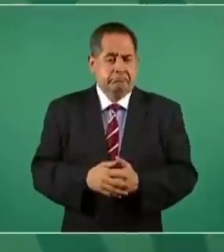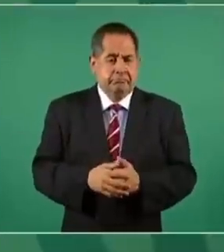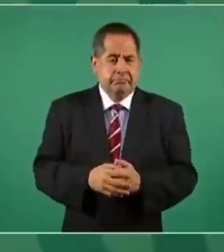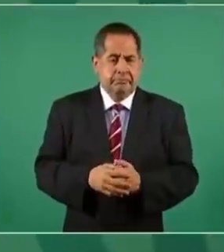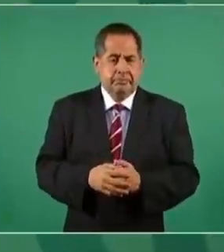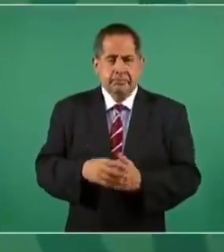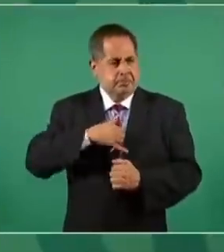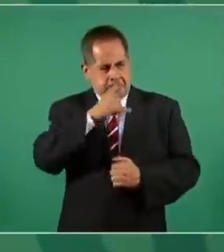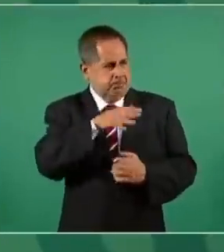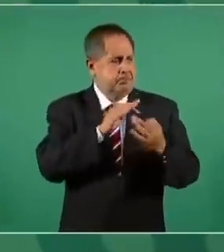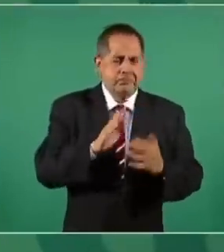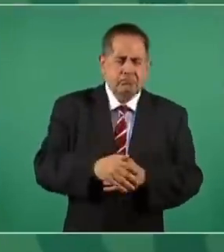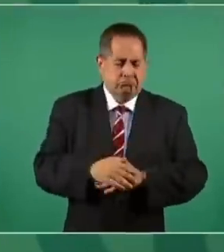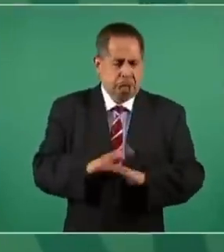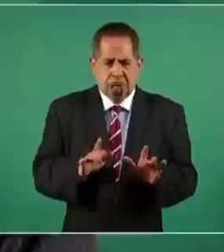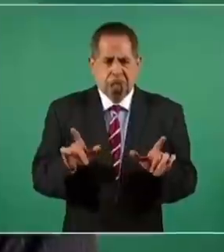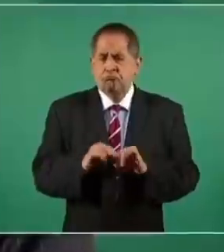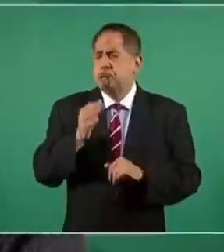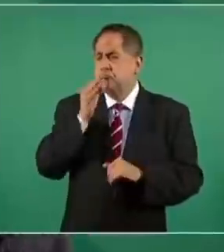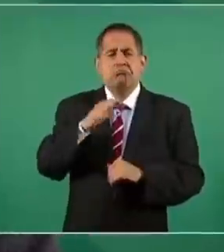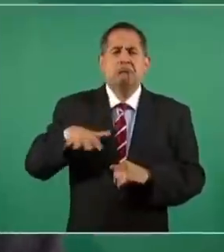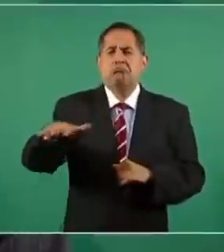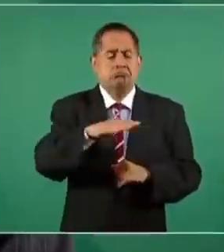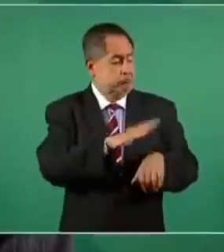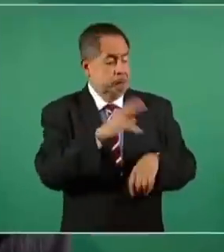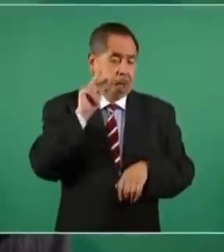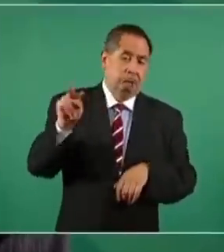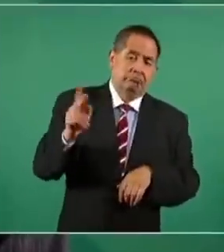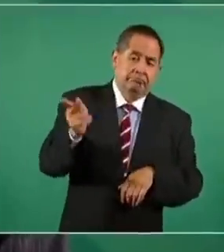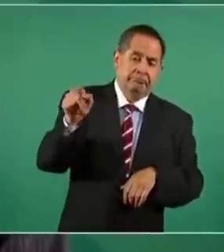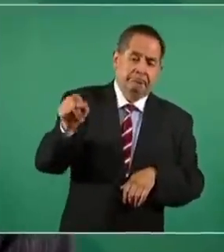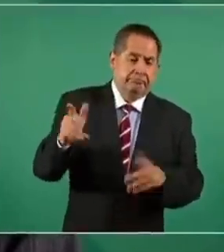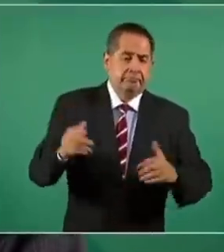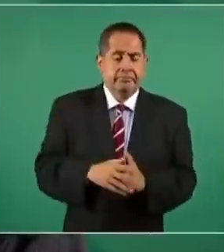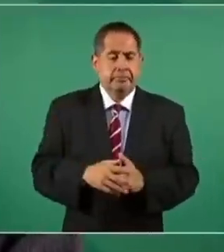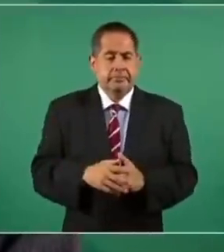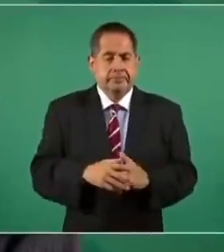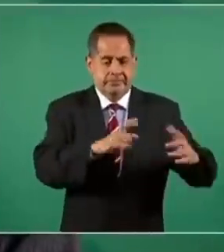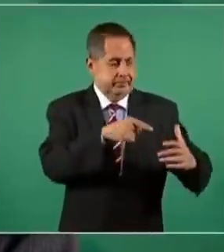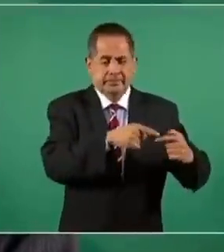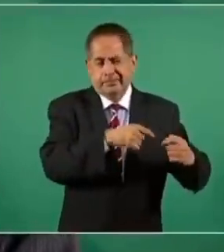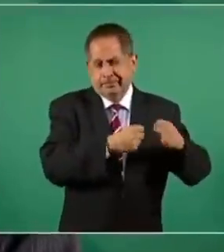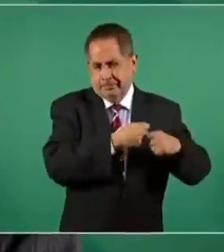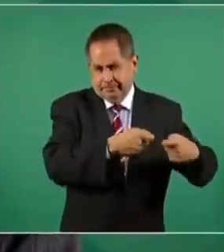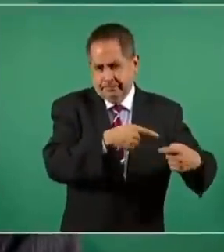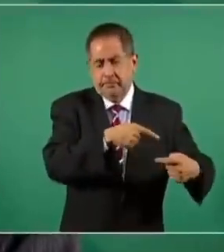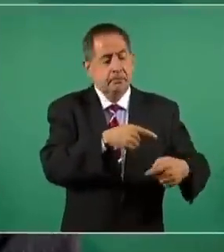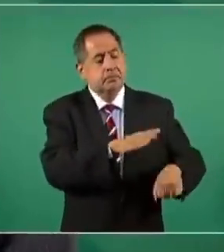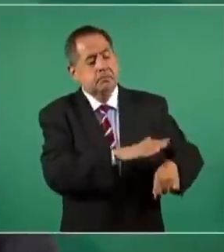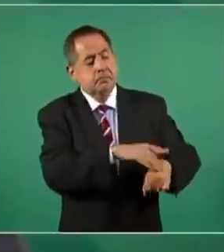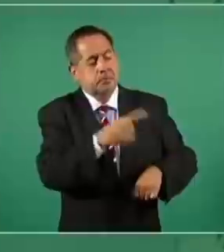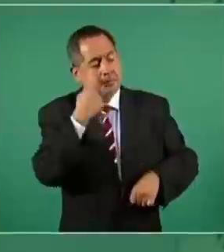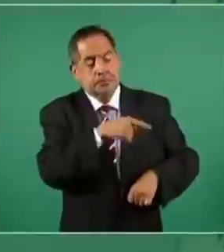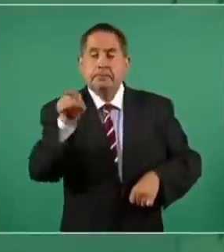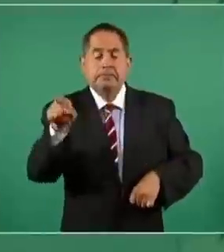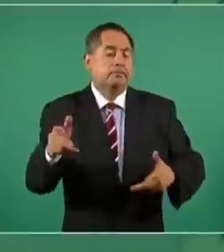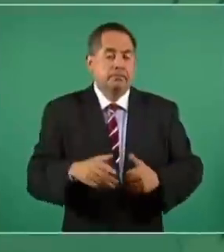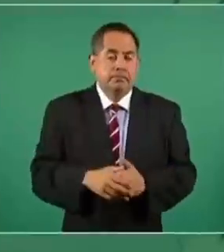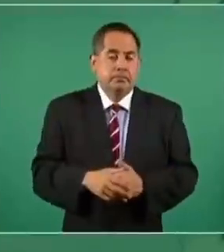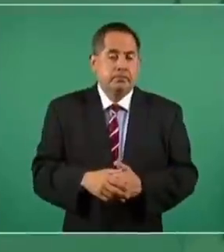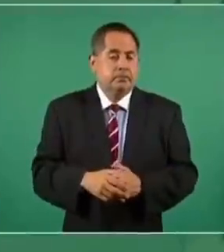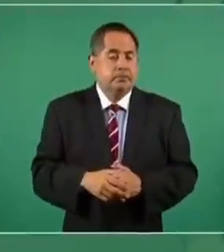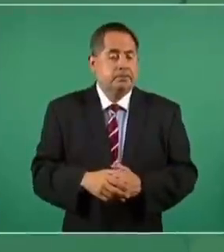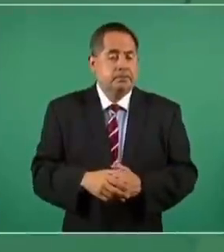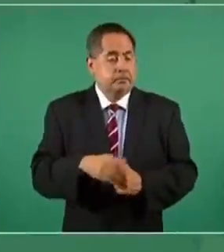ni desafío. Es decirle a los conservadores, a los del bloque conservador. Que en vez de estar